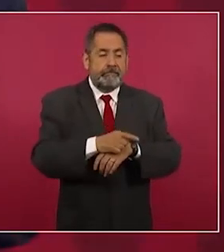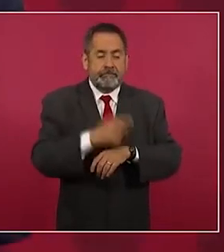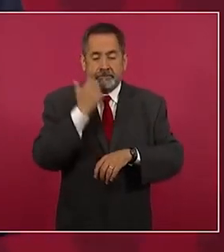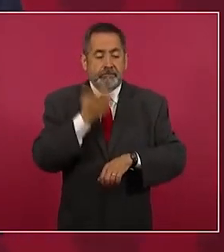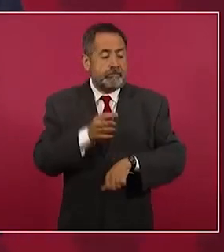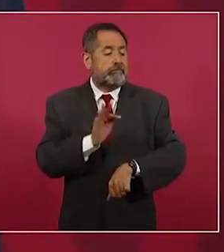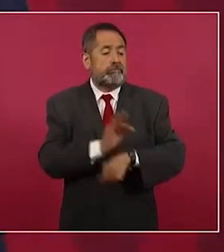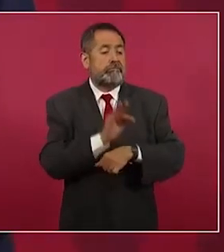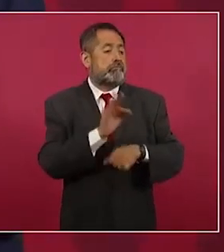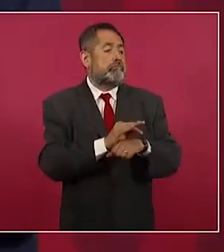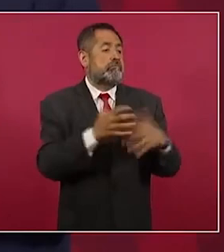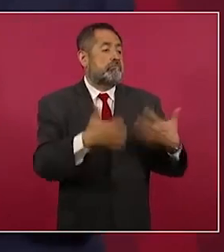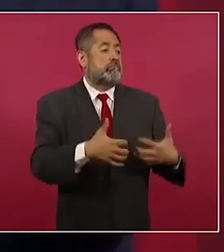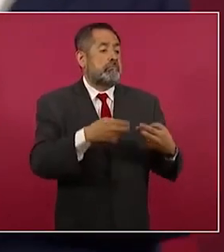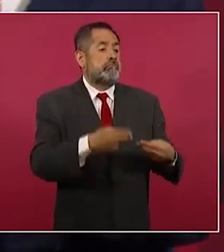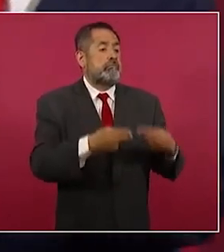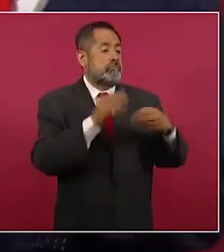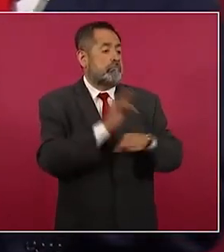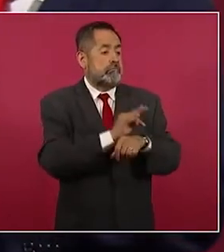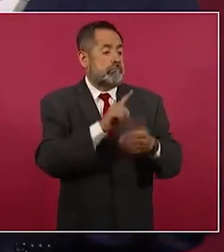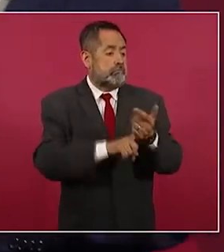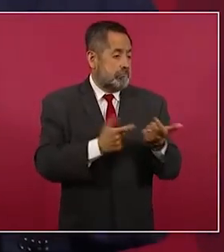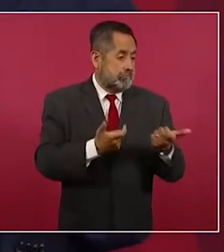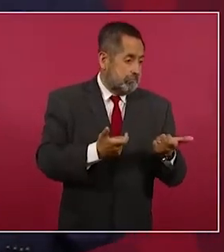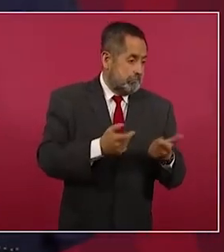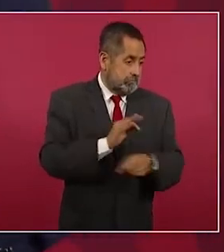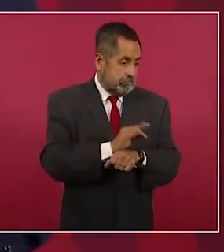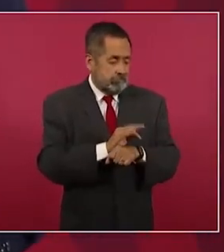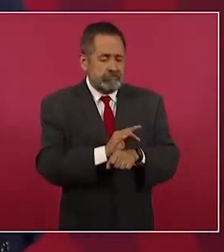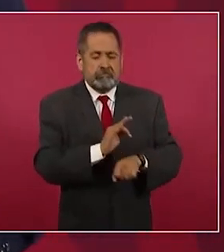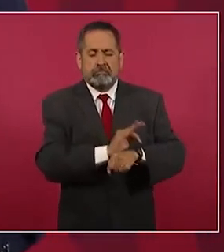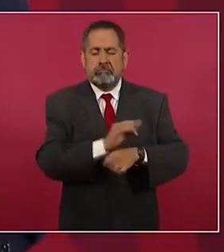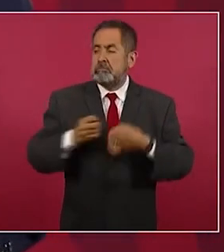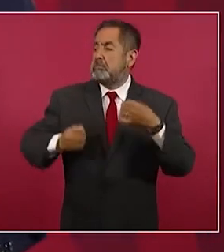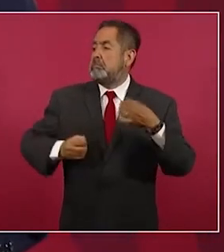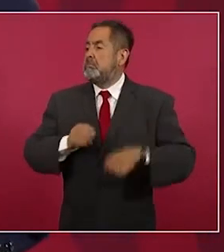de los intereses económicos.